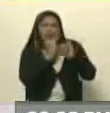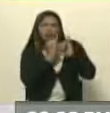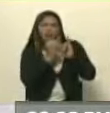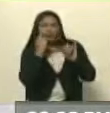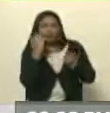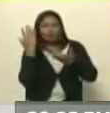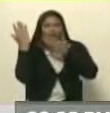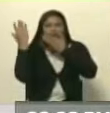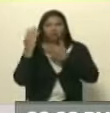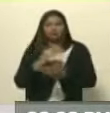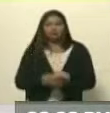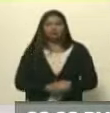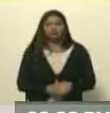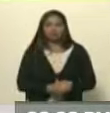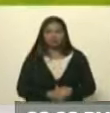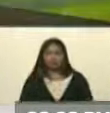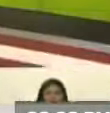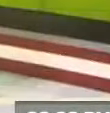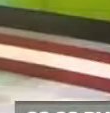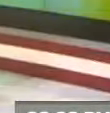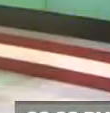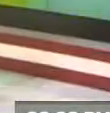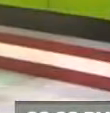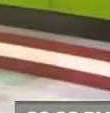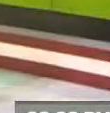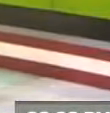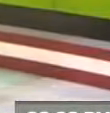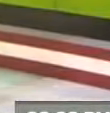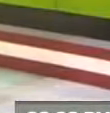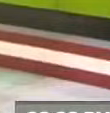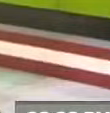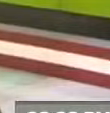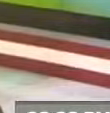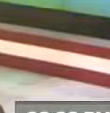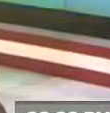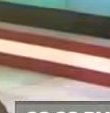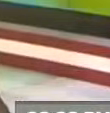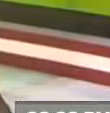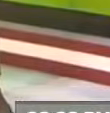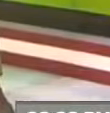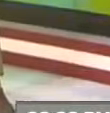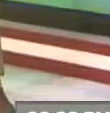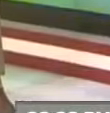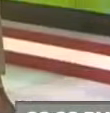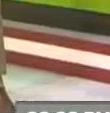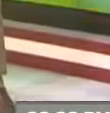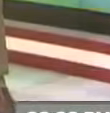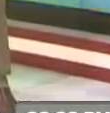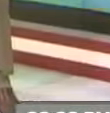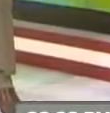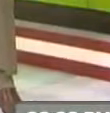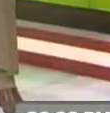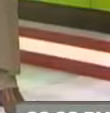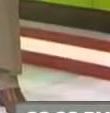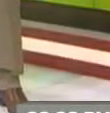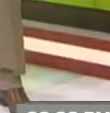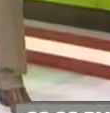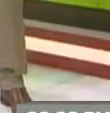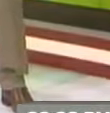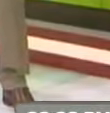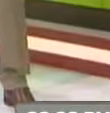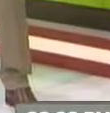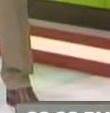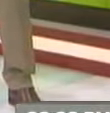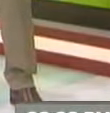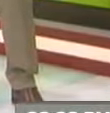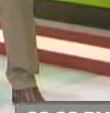web. Y vamos a arrancar de inmediato con el portal de YBKE Mundial que publica lo siguiente. Designada Mercedes Chacín como viceministra